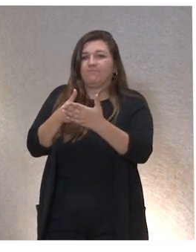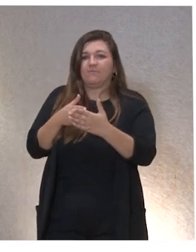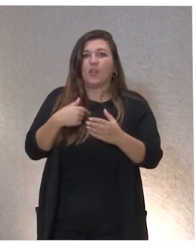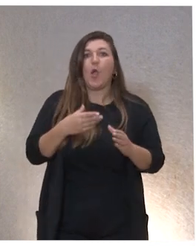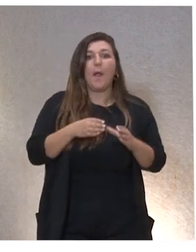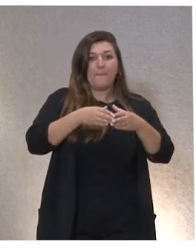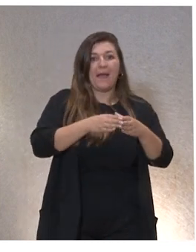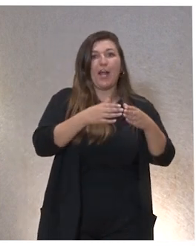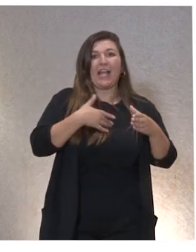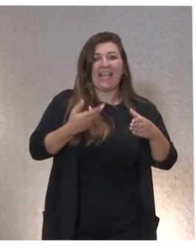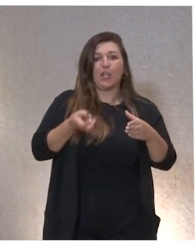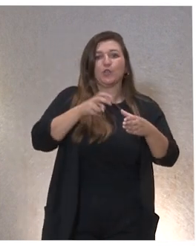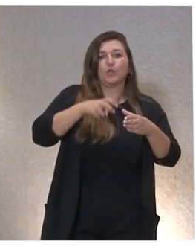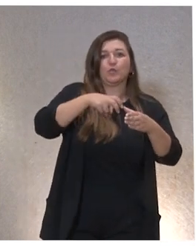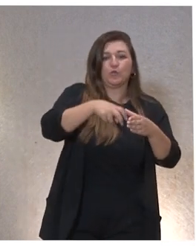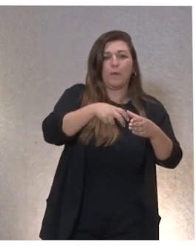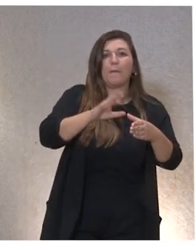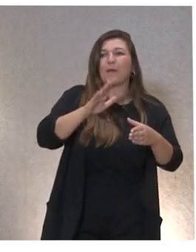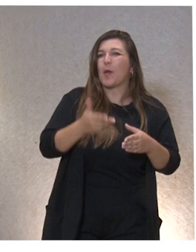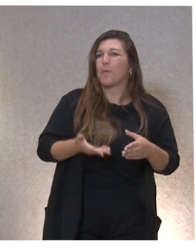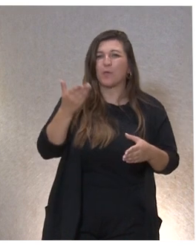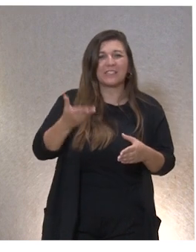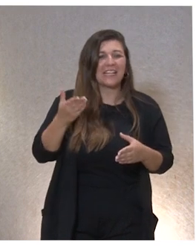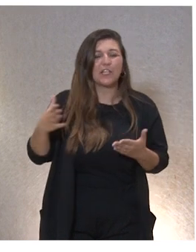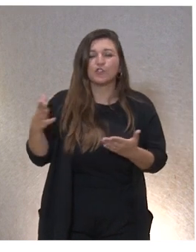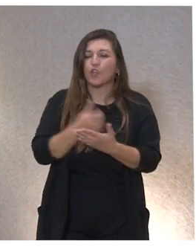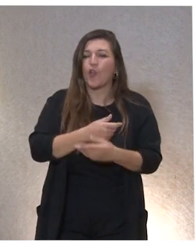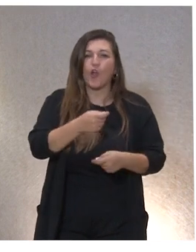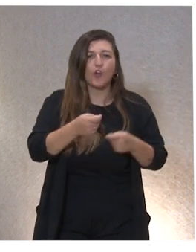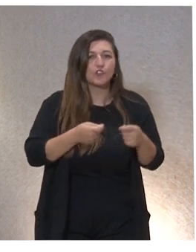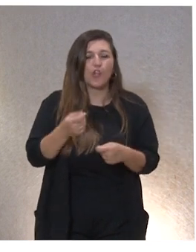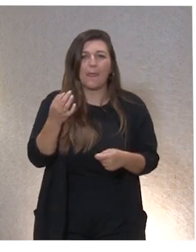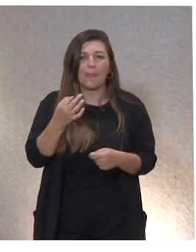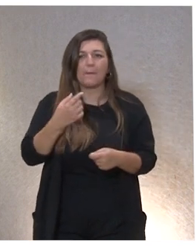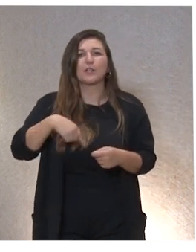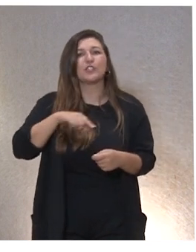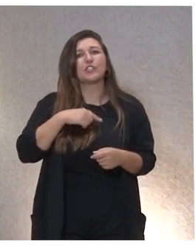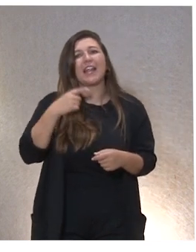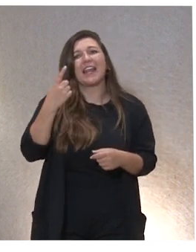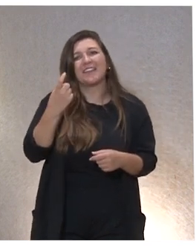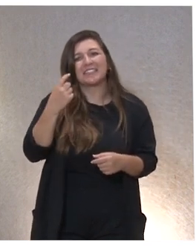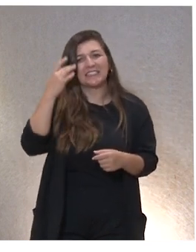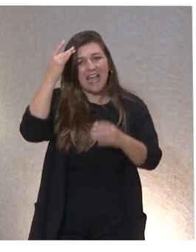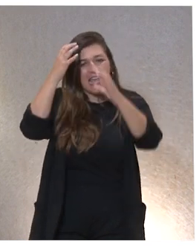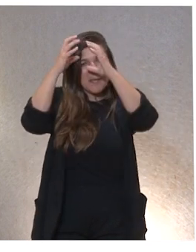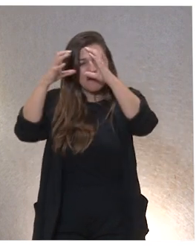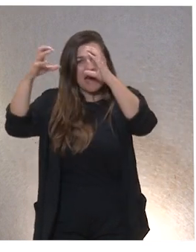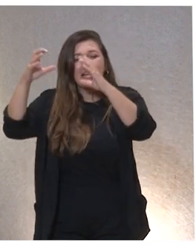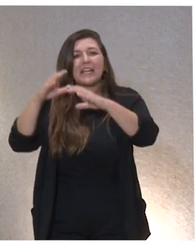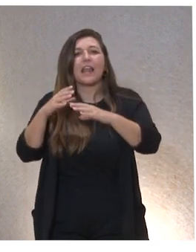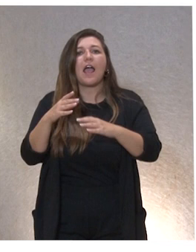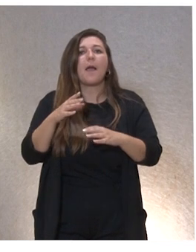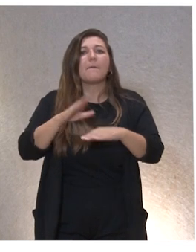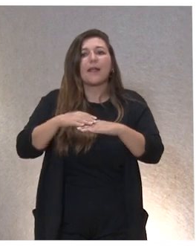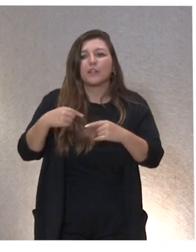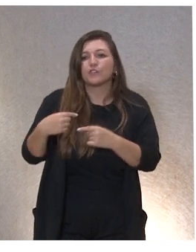pero era muy importante. Era muy importante que entre todos nos controlásemos porque necesitábamos imaginar qué otra manera era posible para que en el día a día se